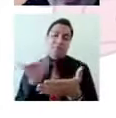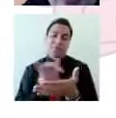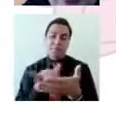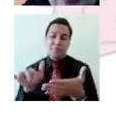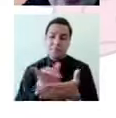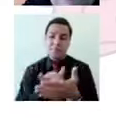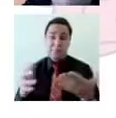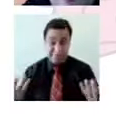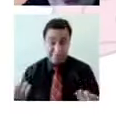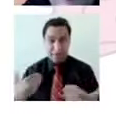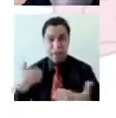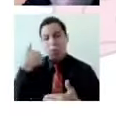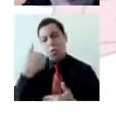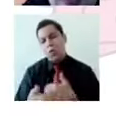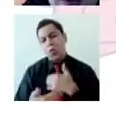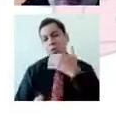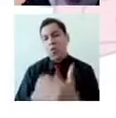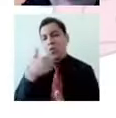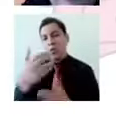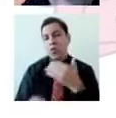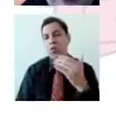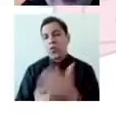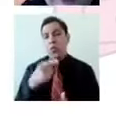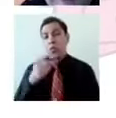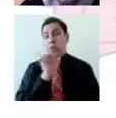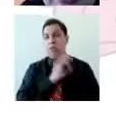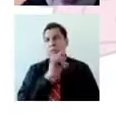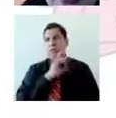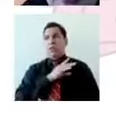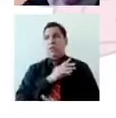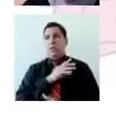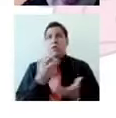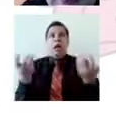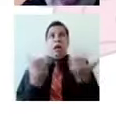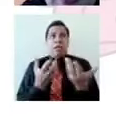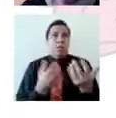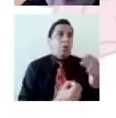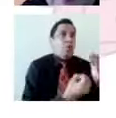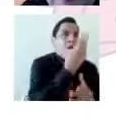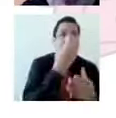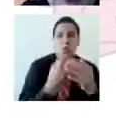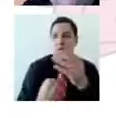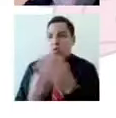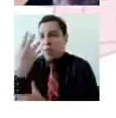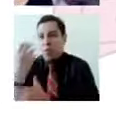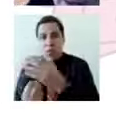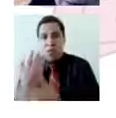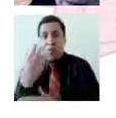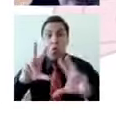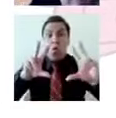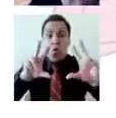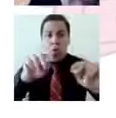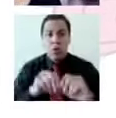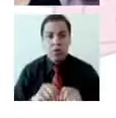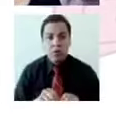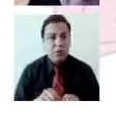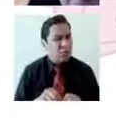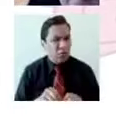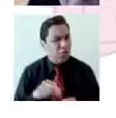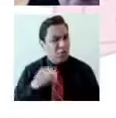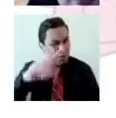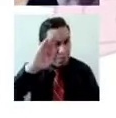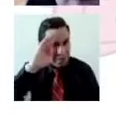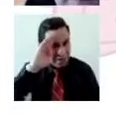procesos, muchas de las situaciones, muchas de las veces, están matizadas por estilos. Yo les invito a que vayamos reflexionando.